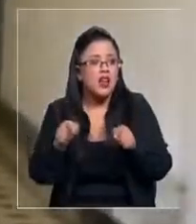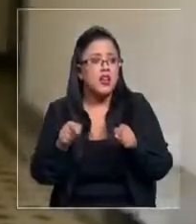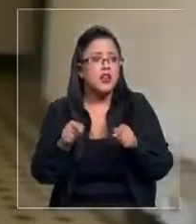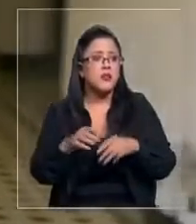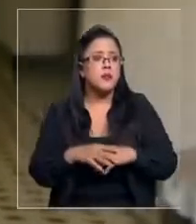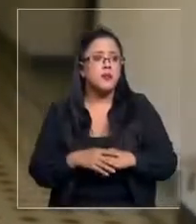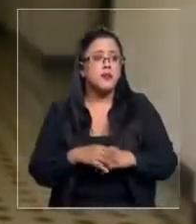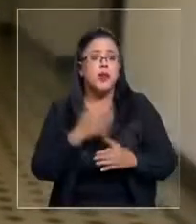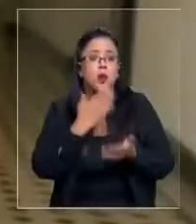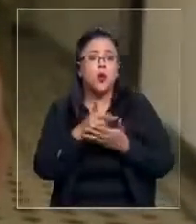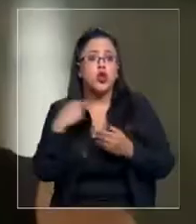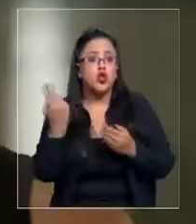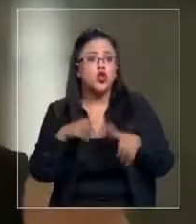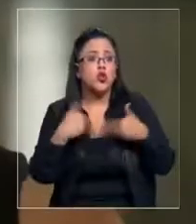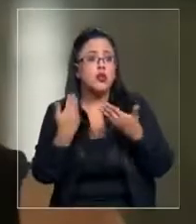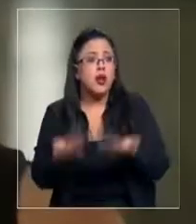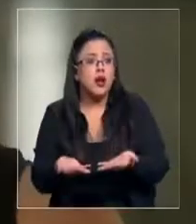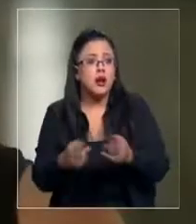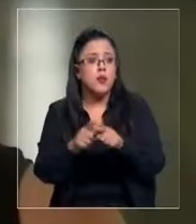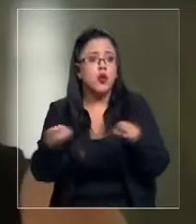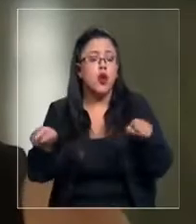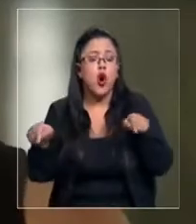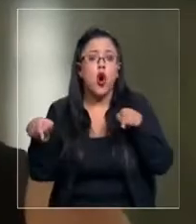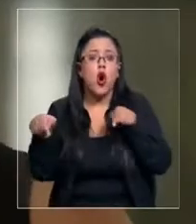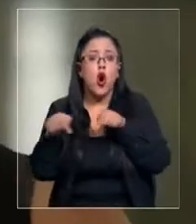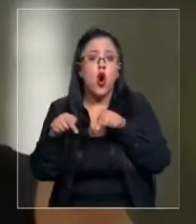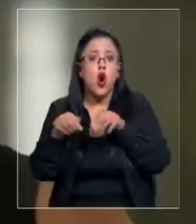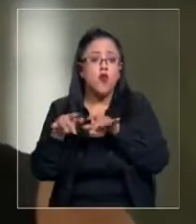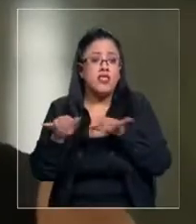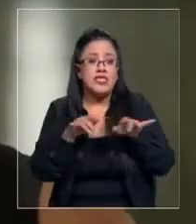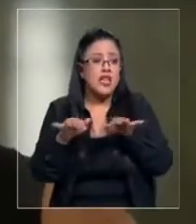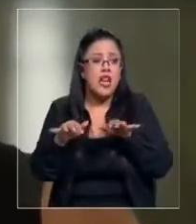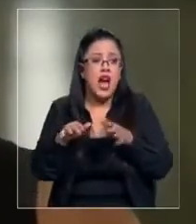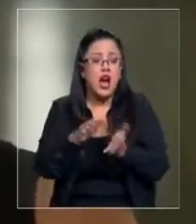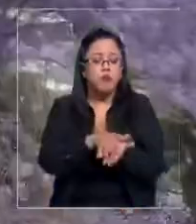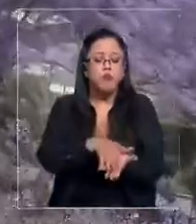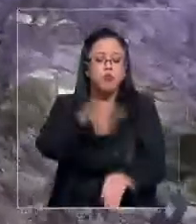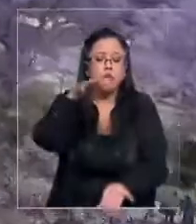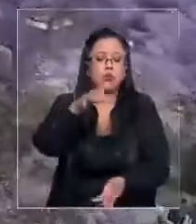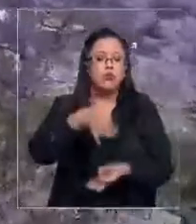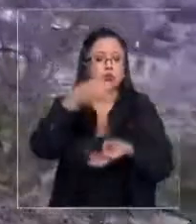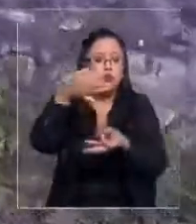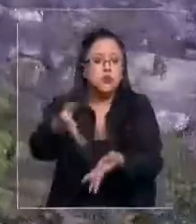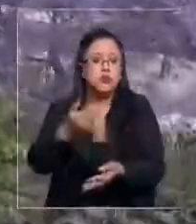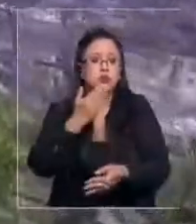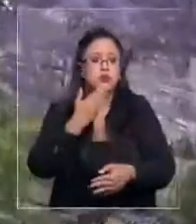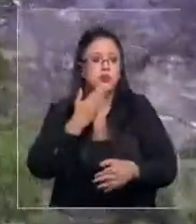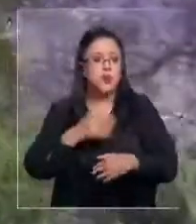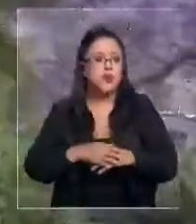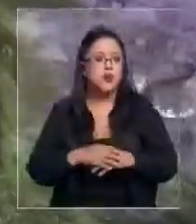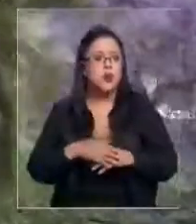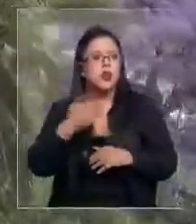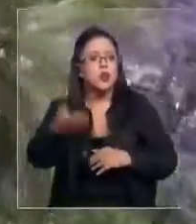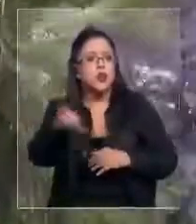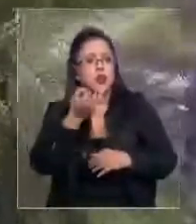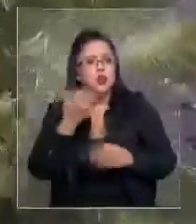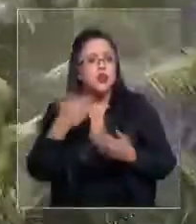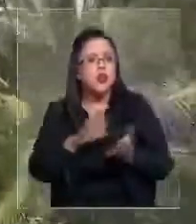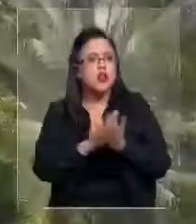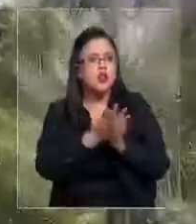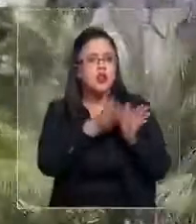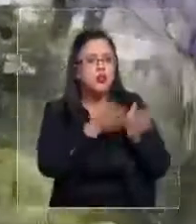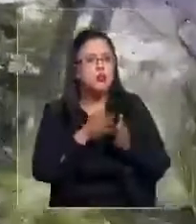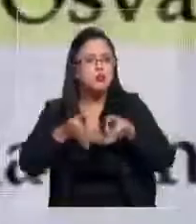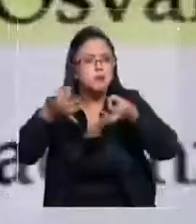Nosotros cuando entregamos la oficina, entregamos toda la documentación. Toda. Si usted dice que estaba todo en orden, ¿por qué entonces